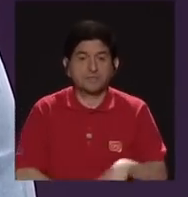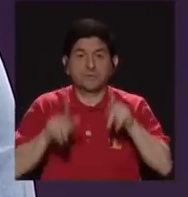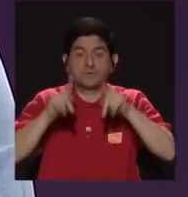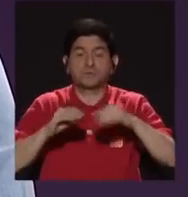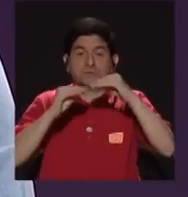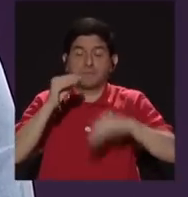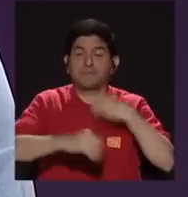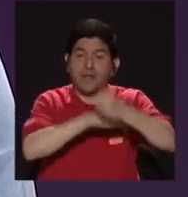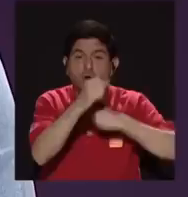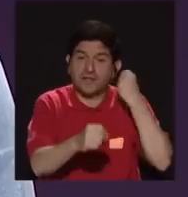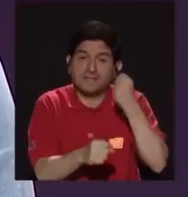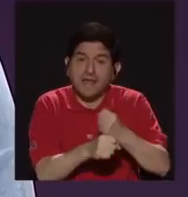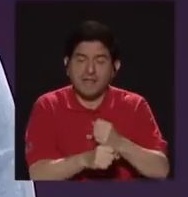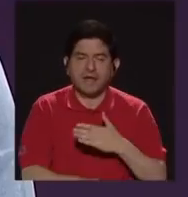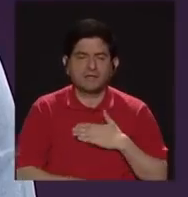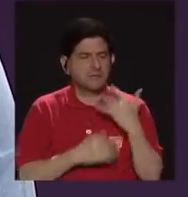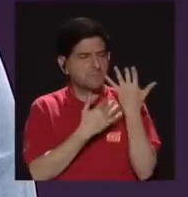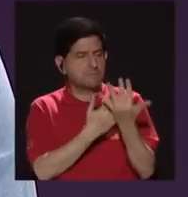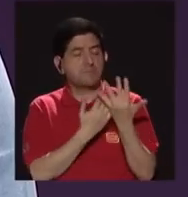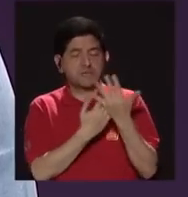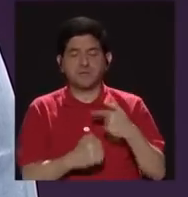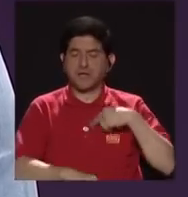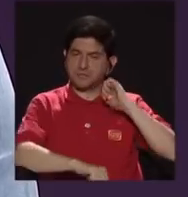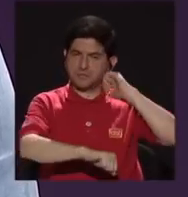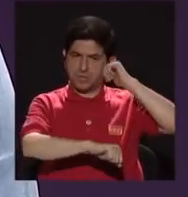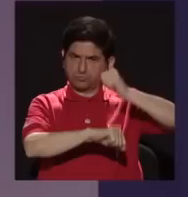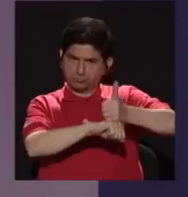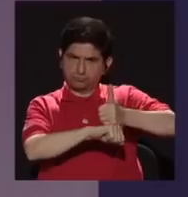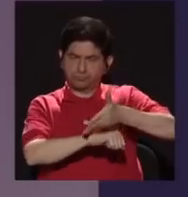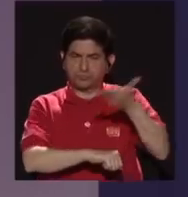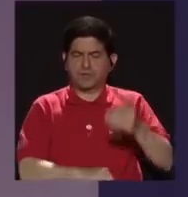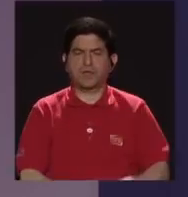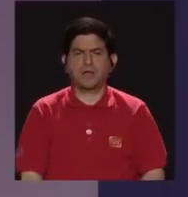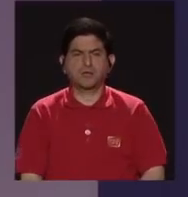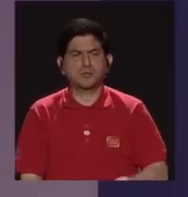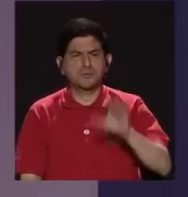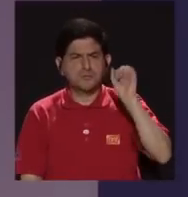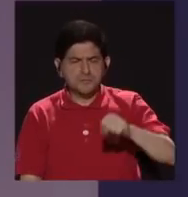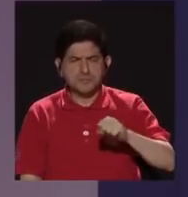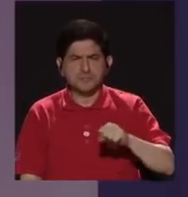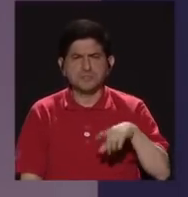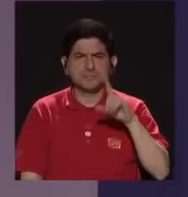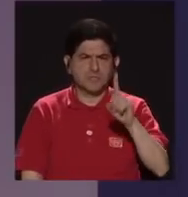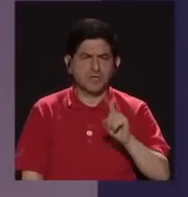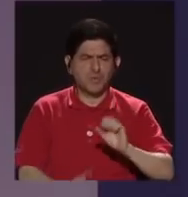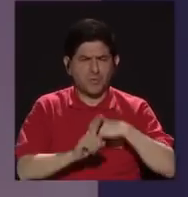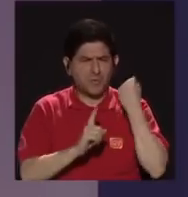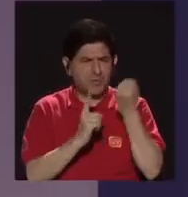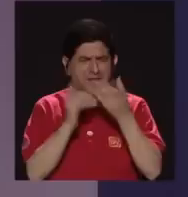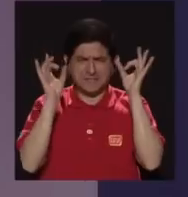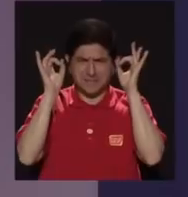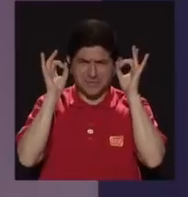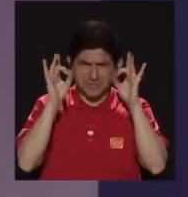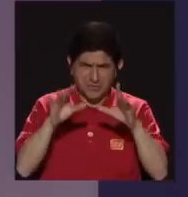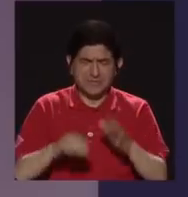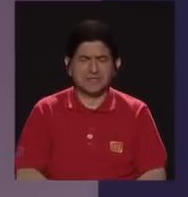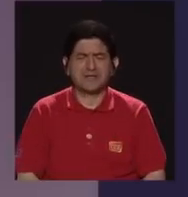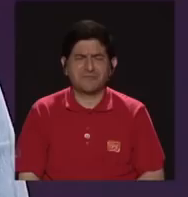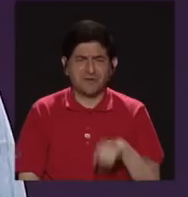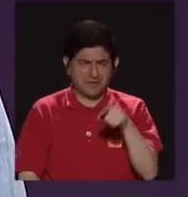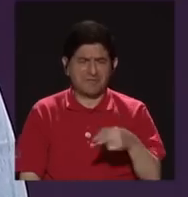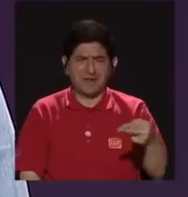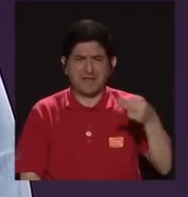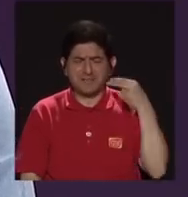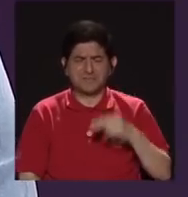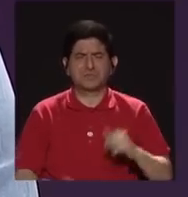edad. Entonces, mi esperanza la cifro en que, si bien hay un puente macabro en nuestra historia, en nuestra guerra sucia,